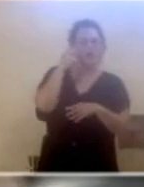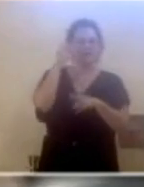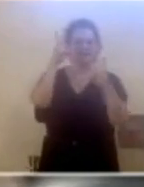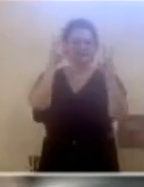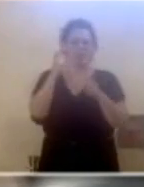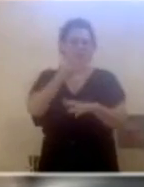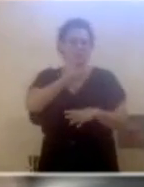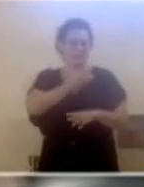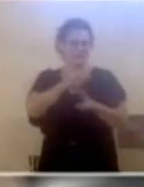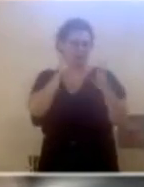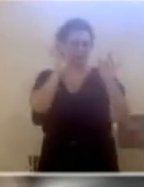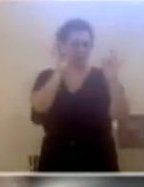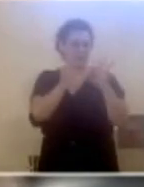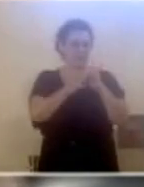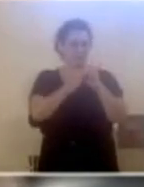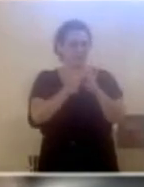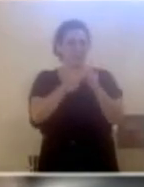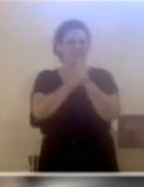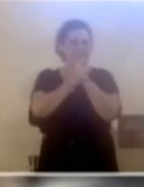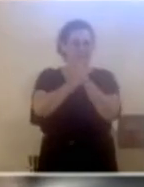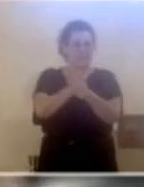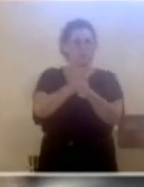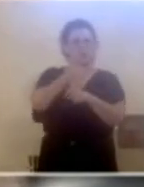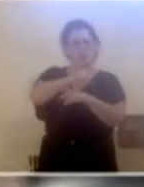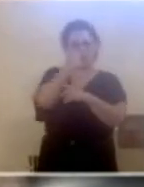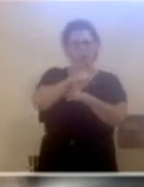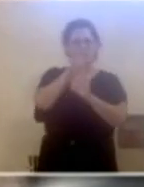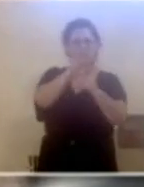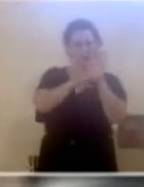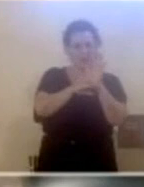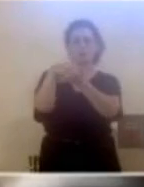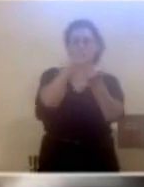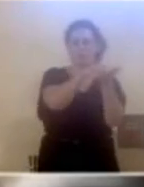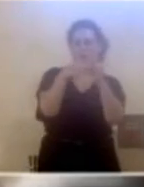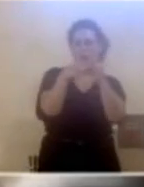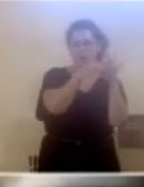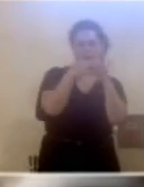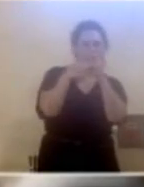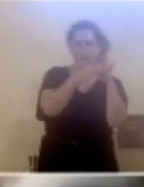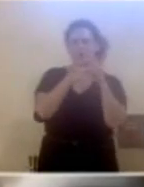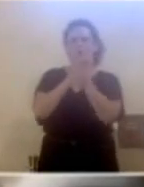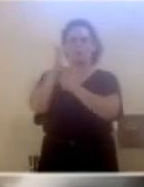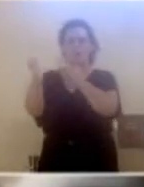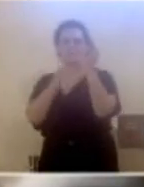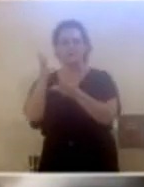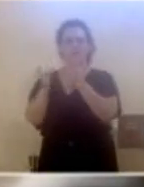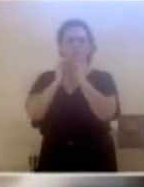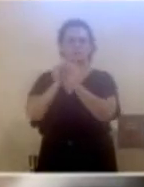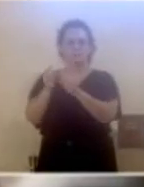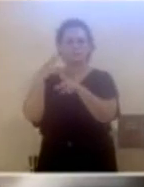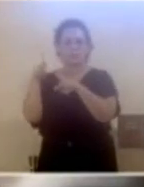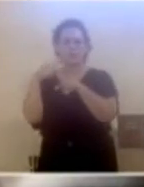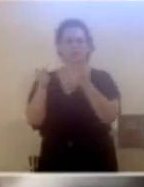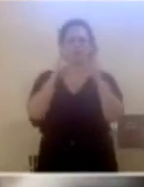especialmente los relacionados con el seguimiento y evaluación de programas, porque vamos a fomentar la aplicación de política, realizar y